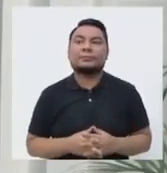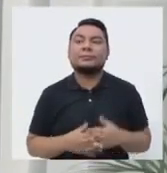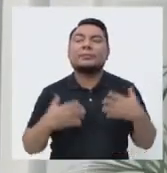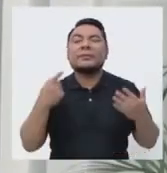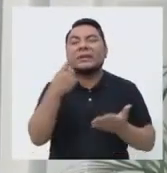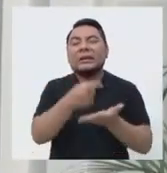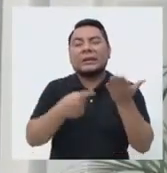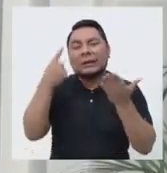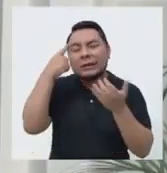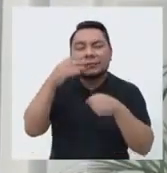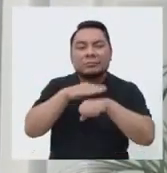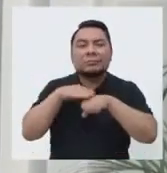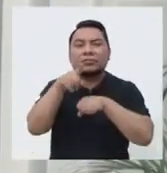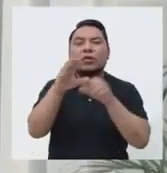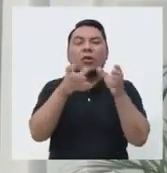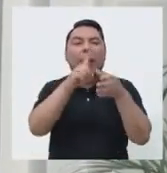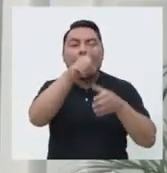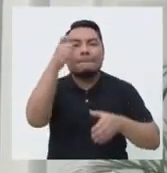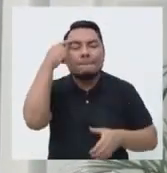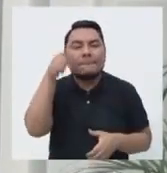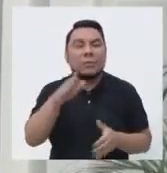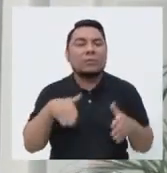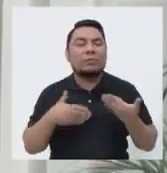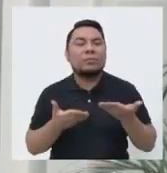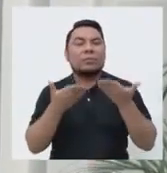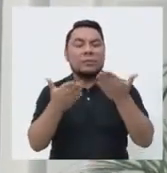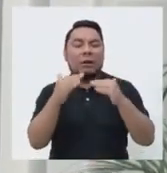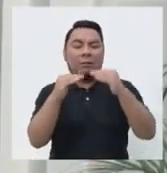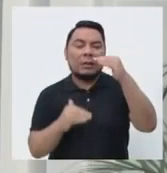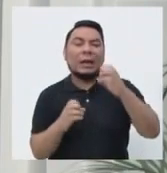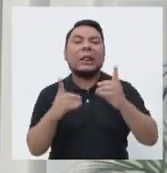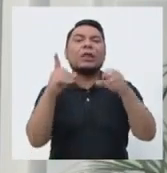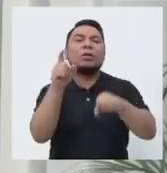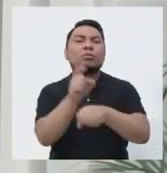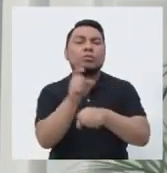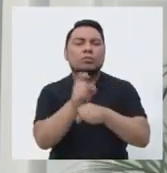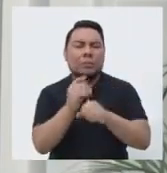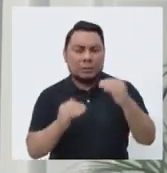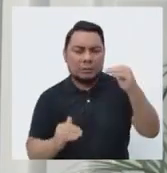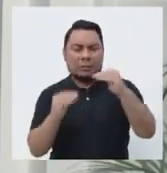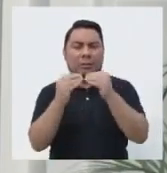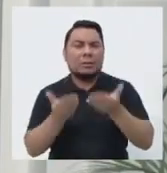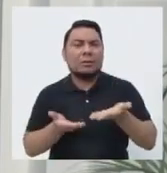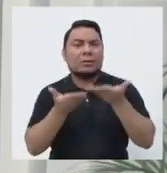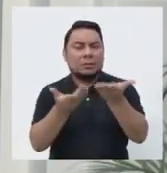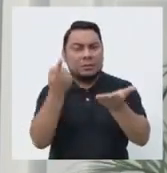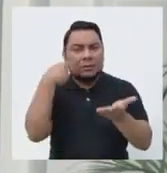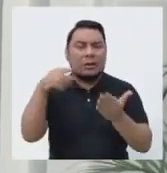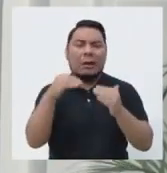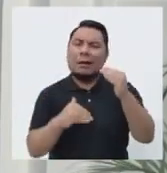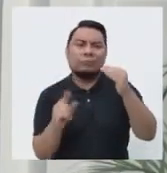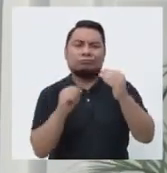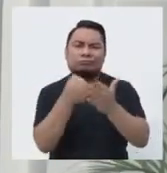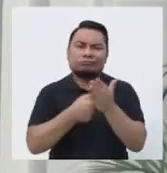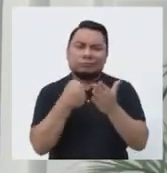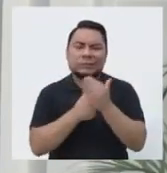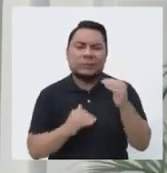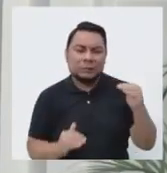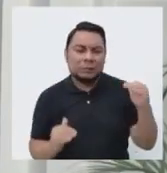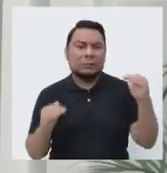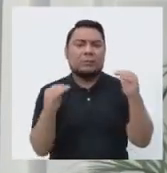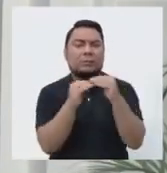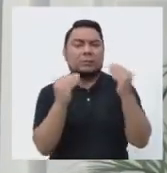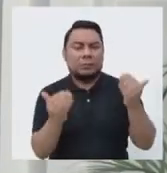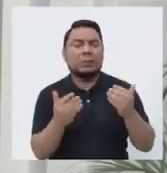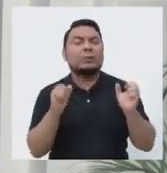¿Qué estrategias propone su partido para reducir las brechas educativas y contribuir a la erradicación de las desigualdades? De tal